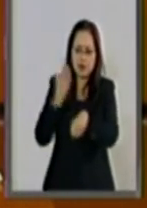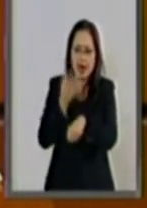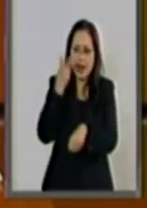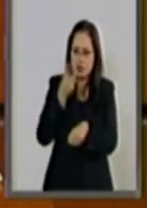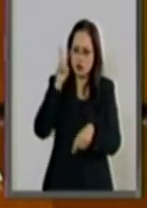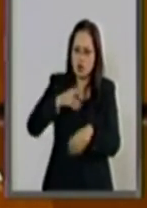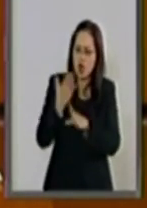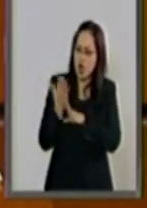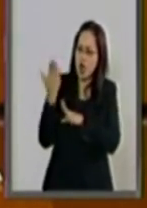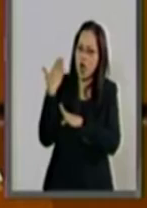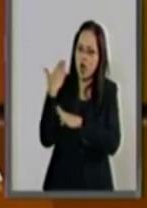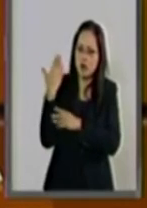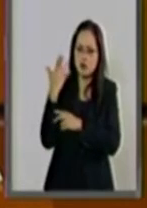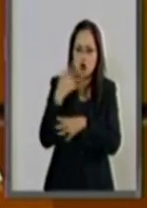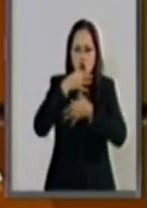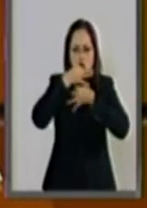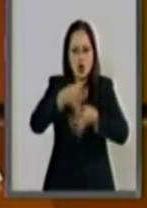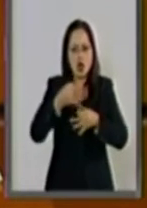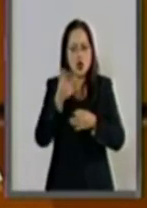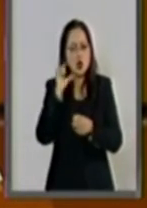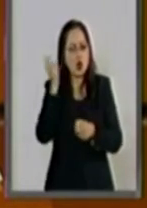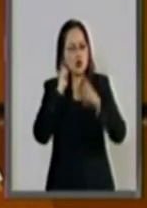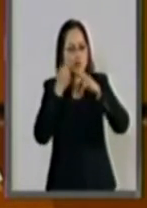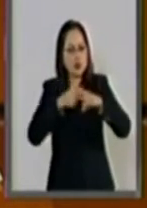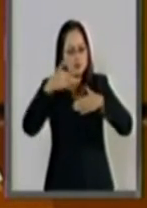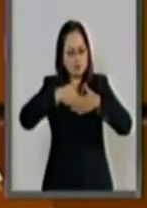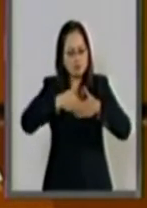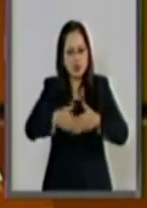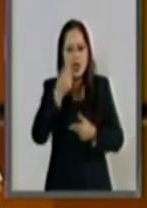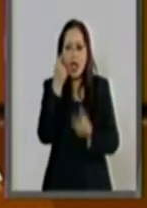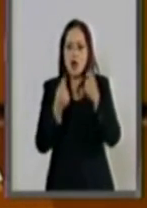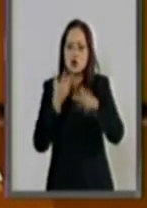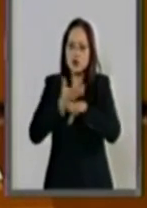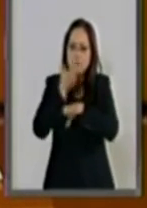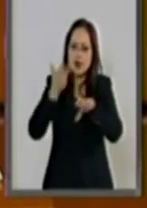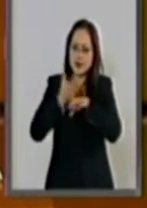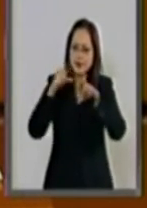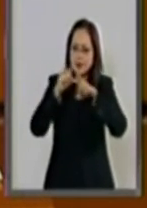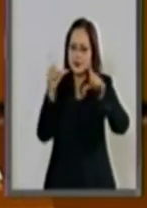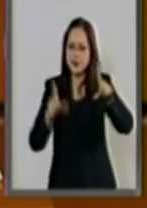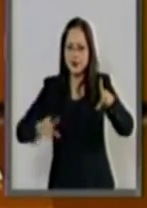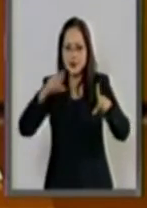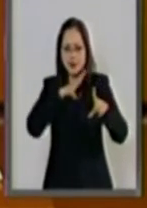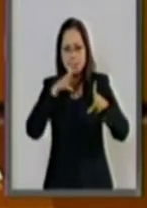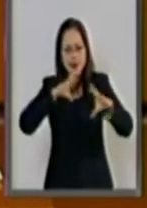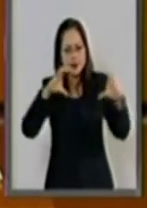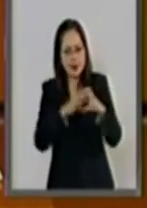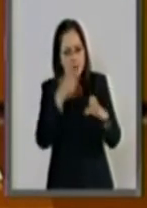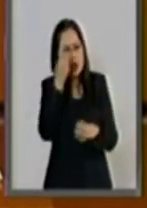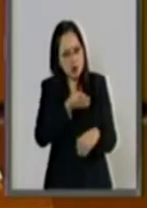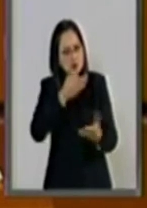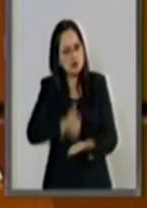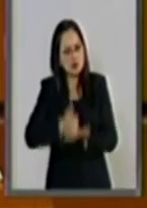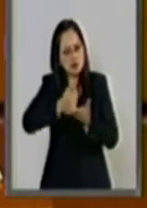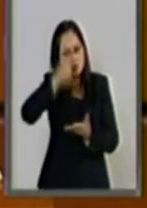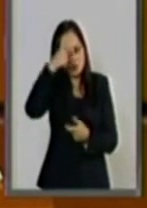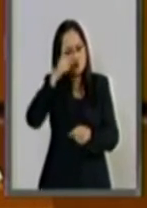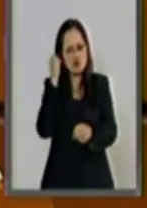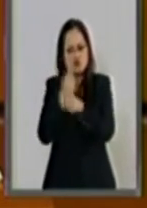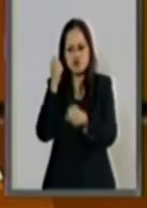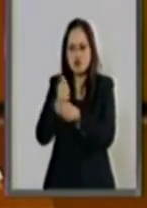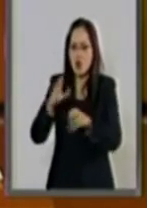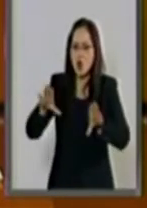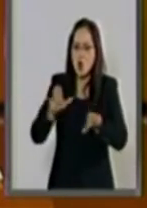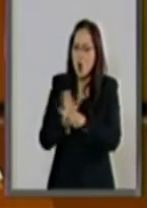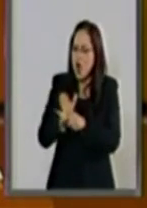expedición, la entrada en vigor del mismo en algunas entidades de la República ha permitido identificar que